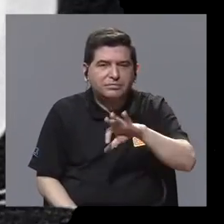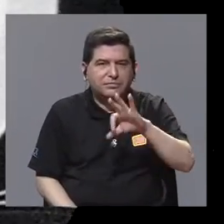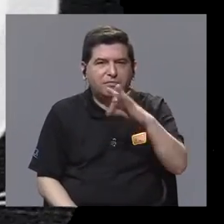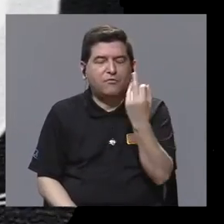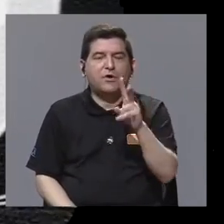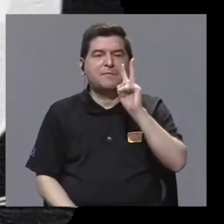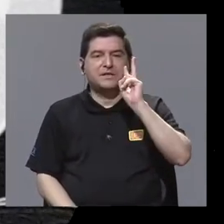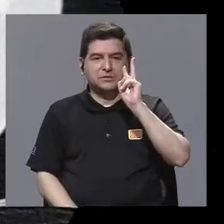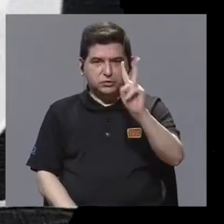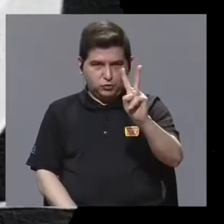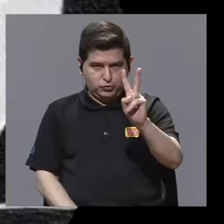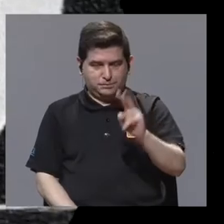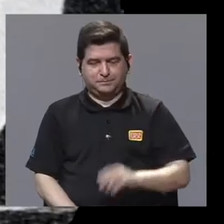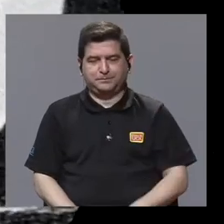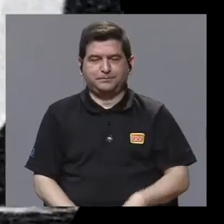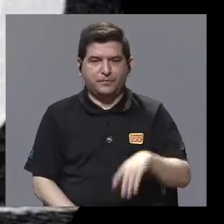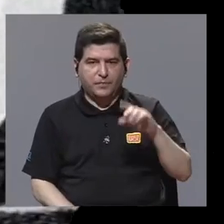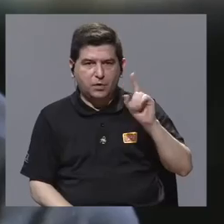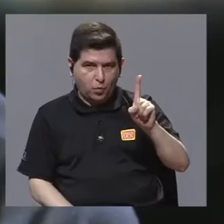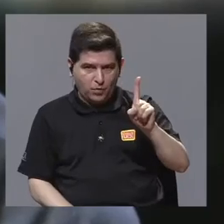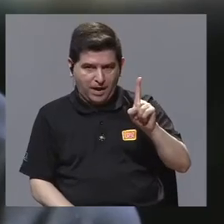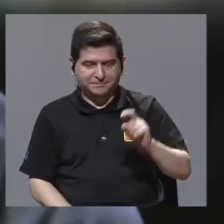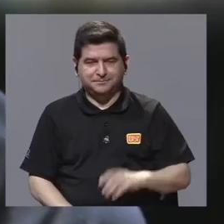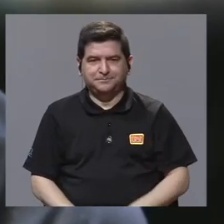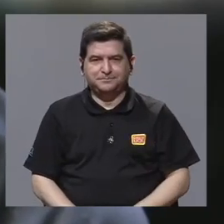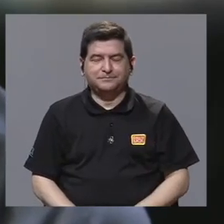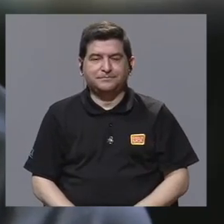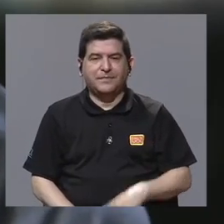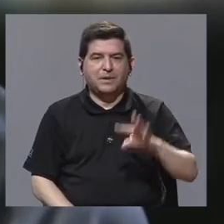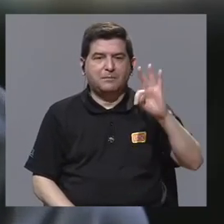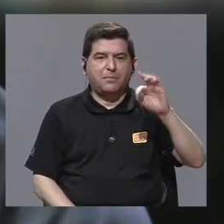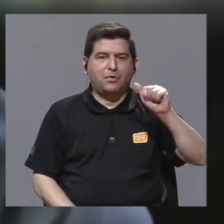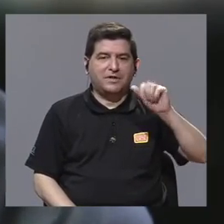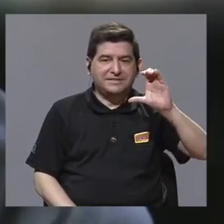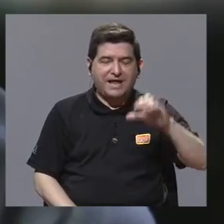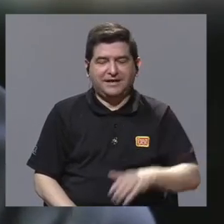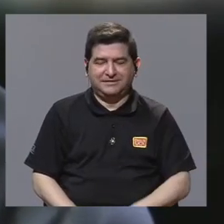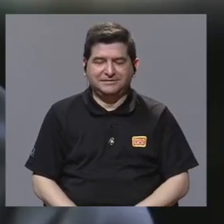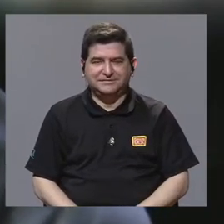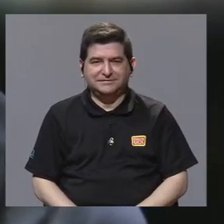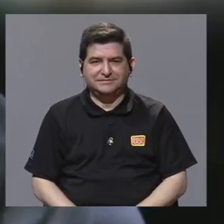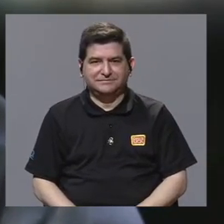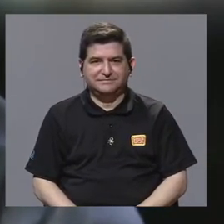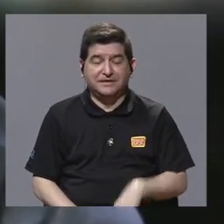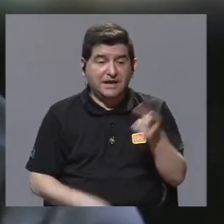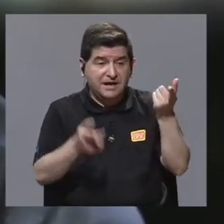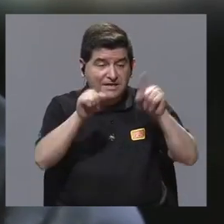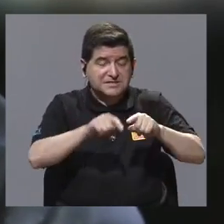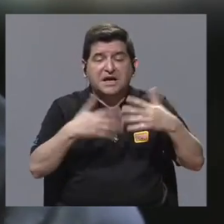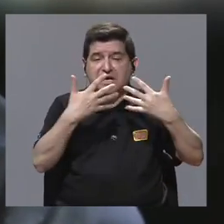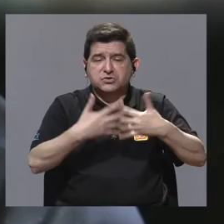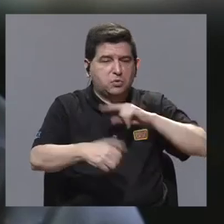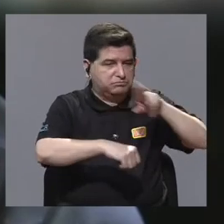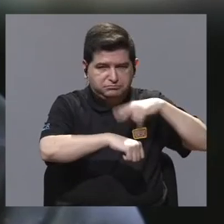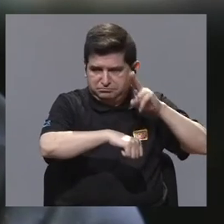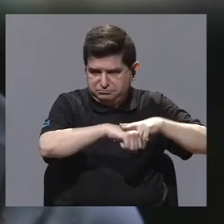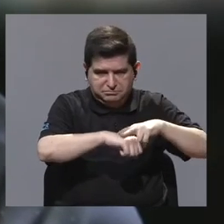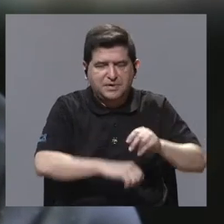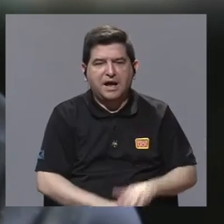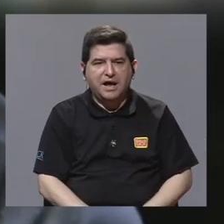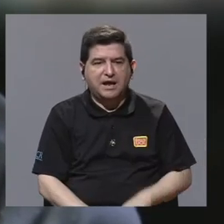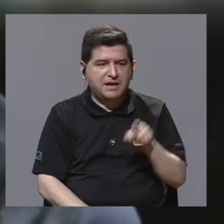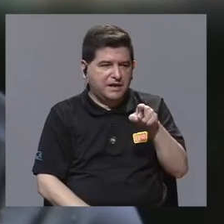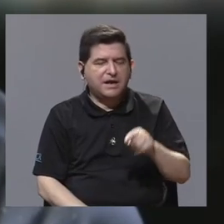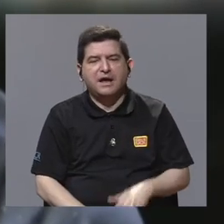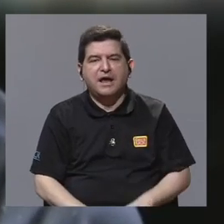dos maneras diferentes. Unas son por el TAC, que es un tomógrafo computarizado común y corriente,